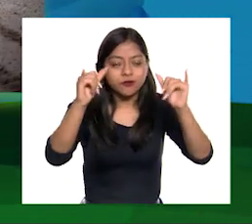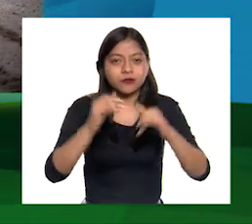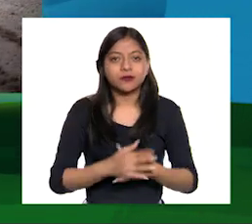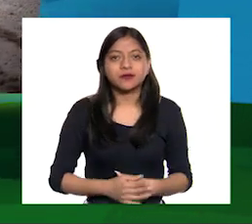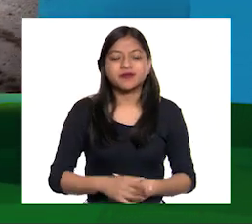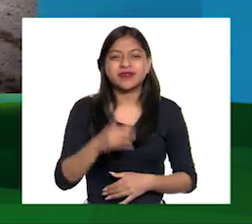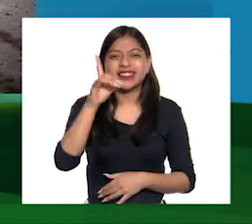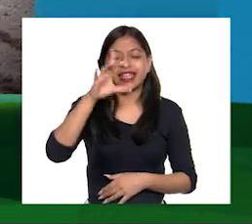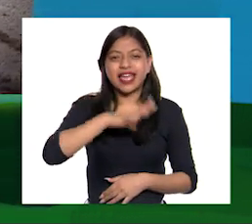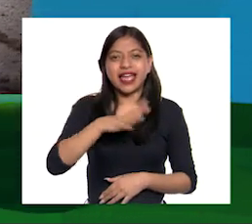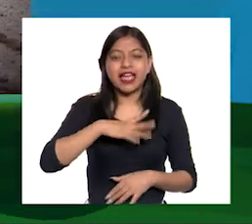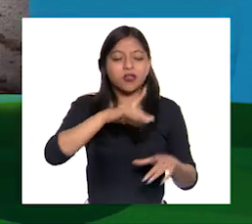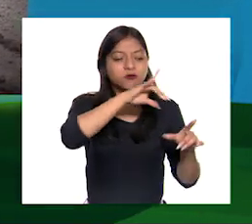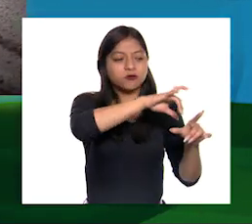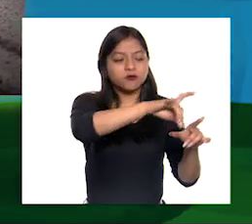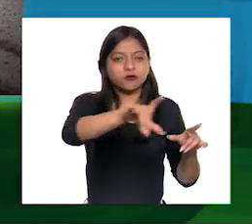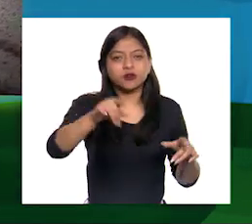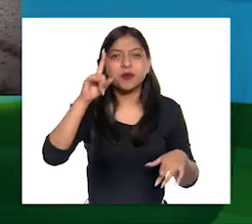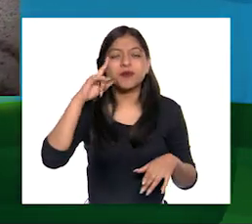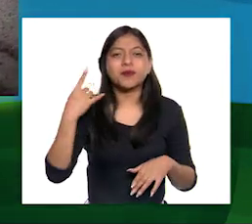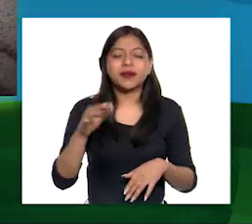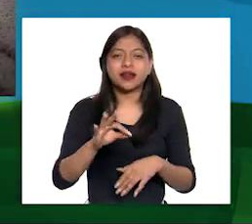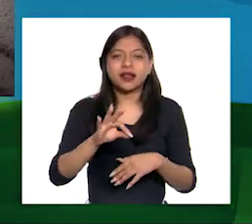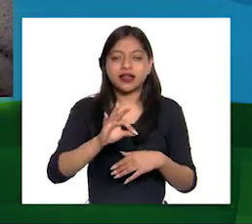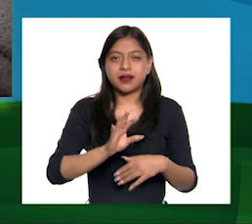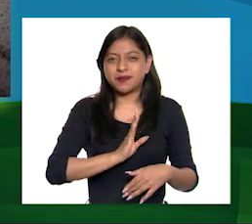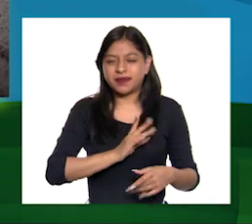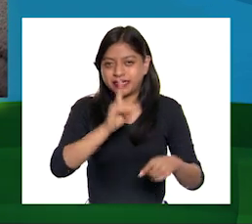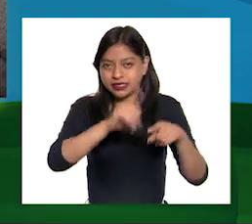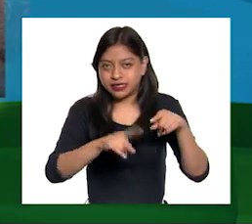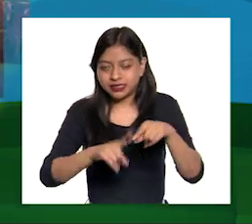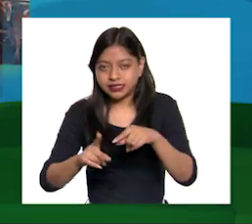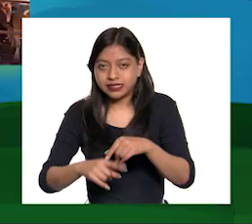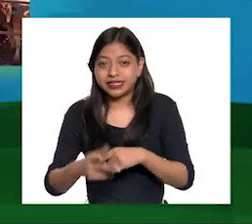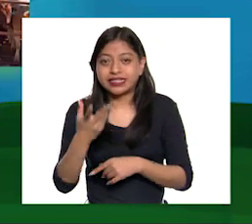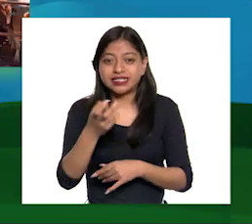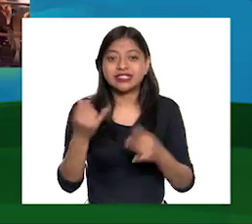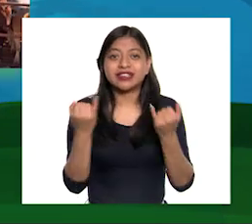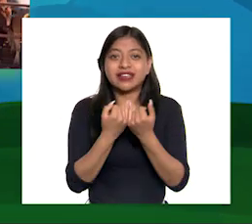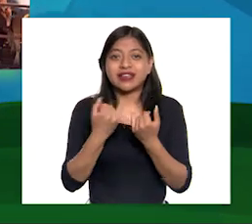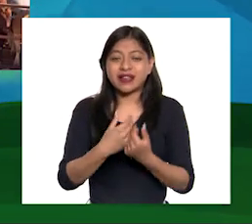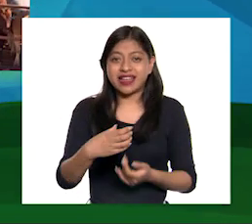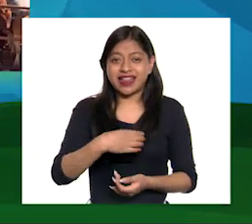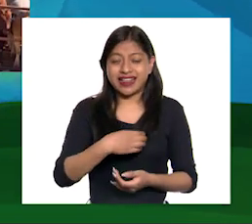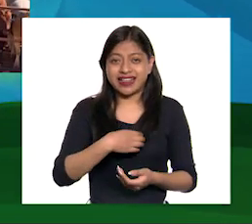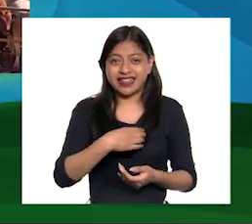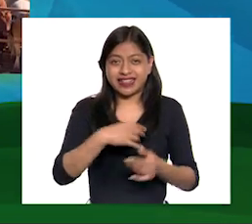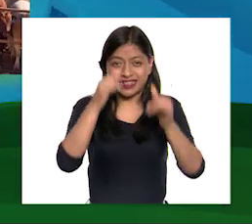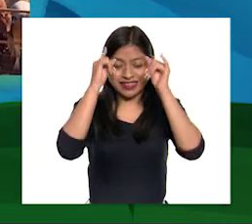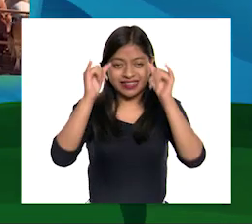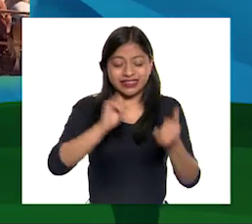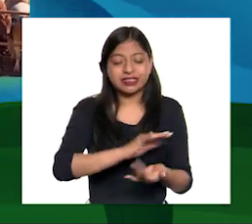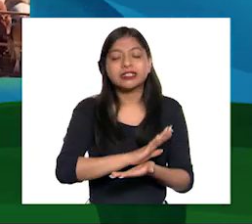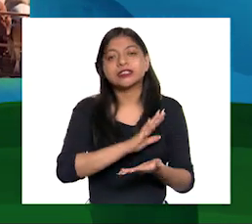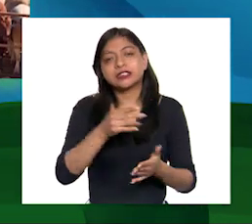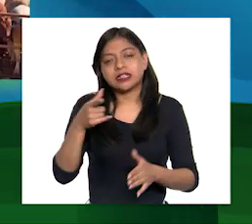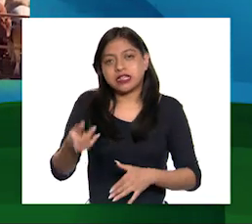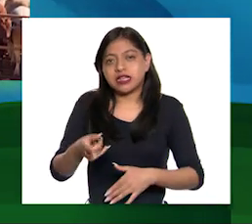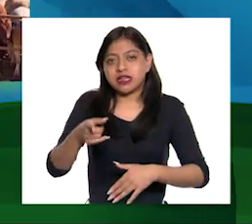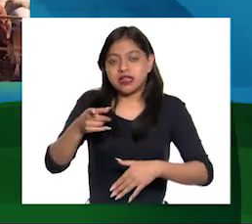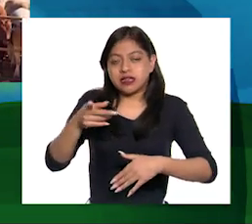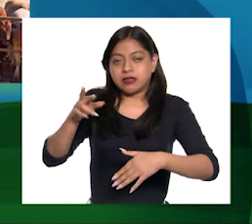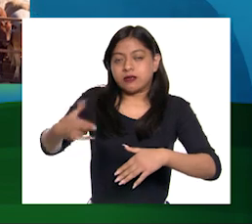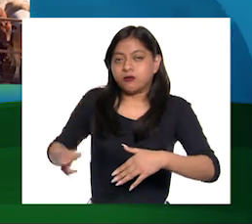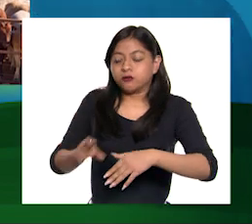pesticidas y fertilizantes Y converter los desechos de los animales a los cauces de los ríos O por mal